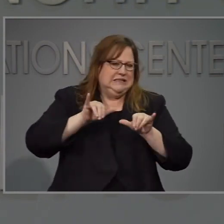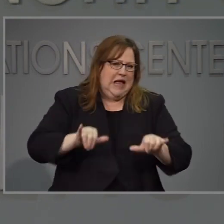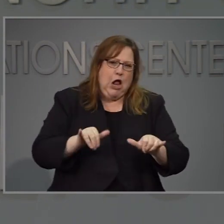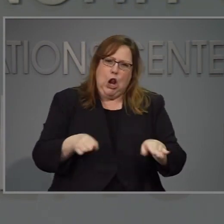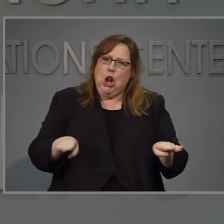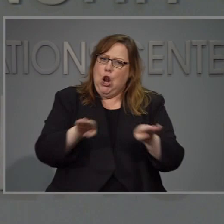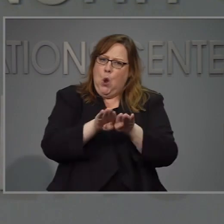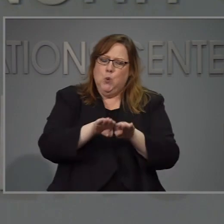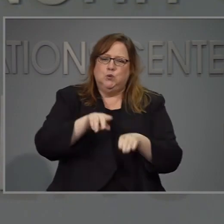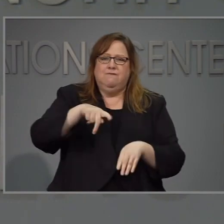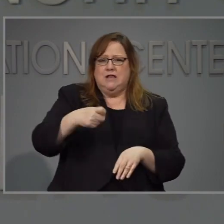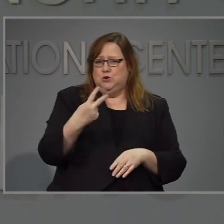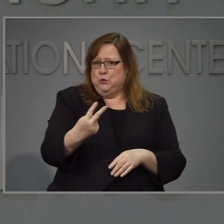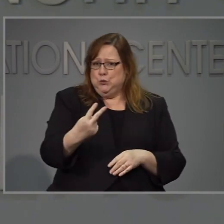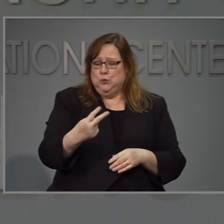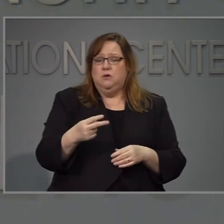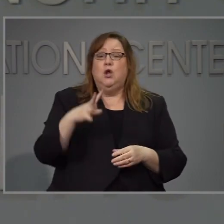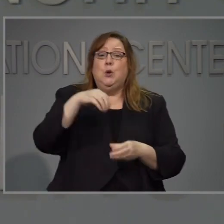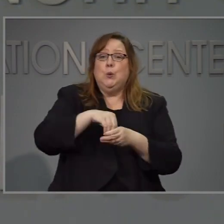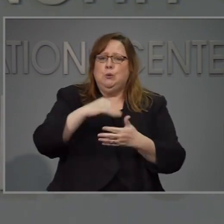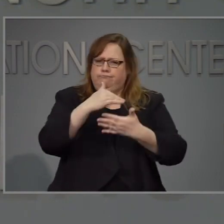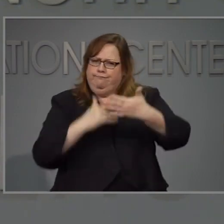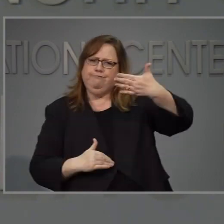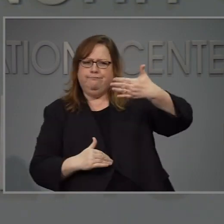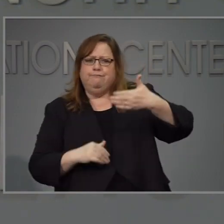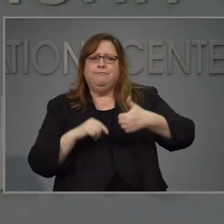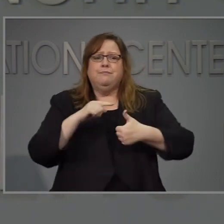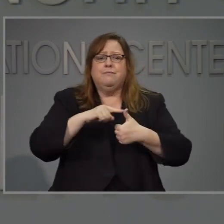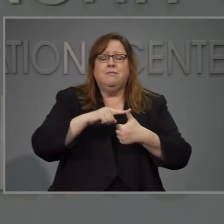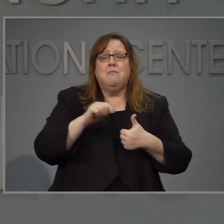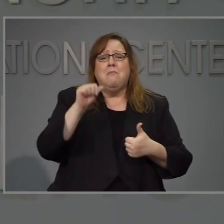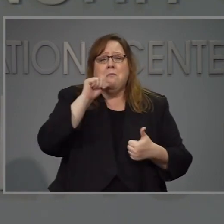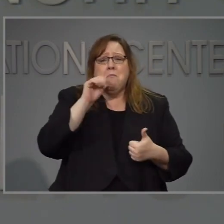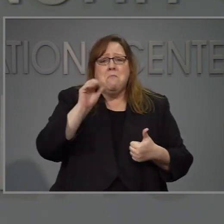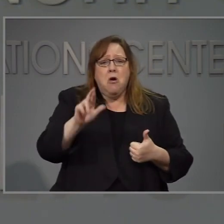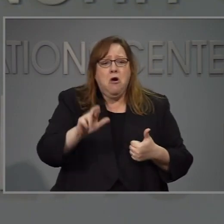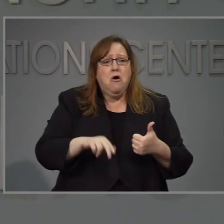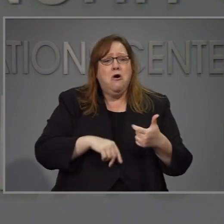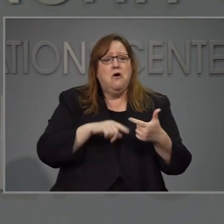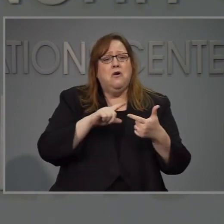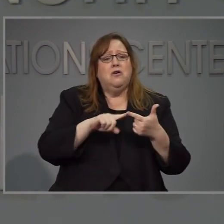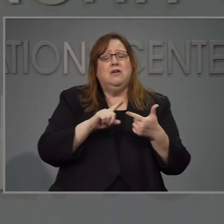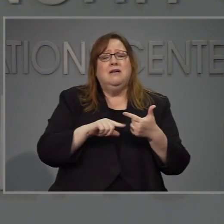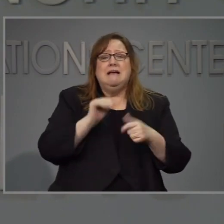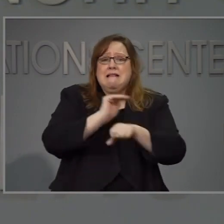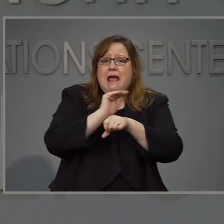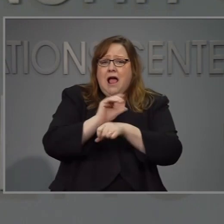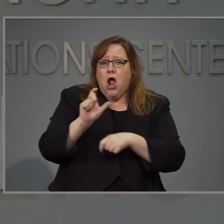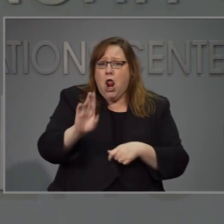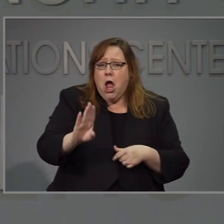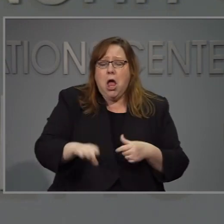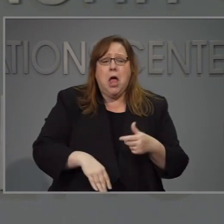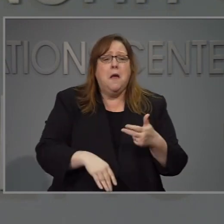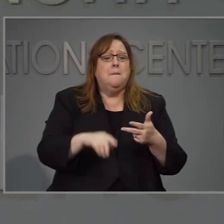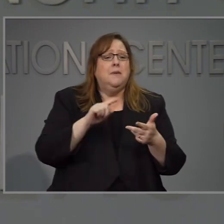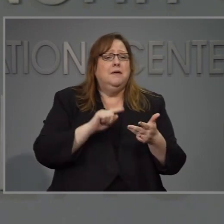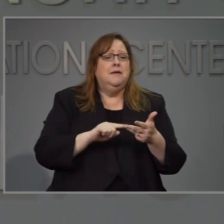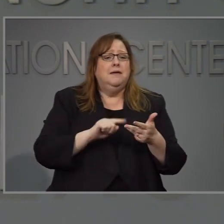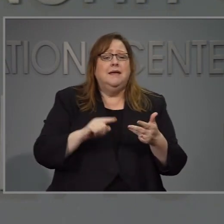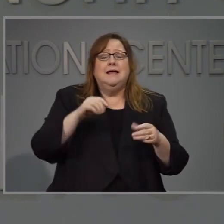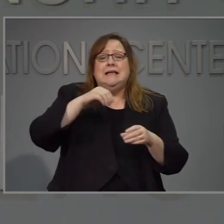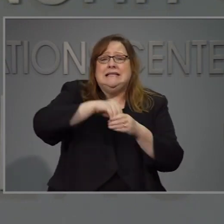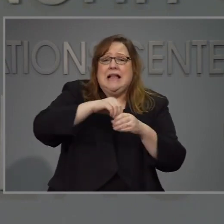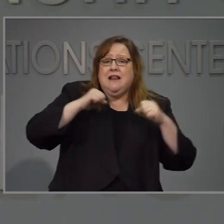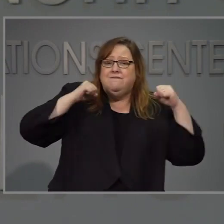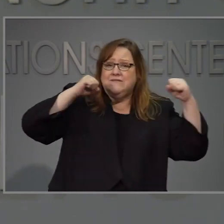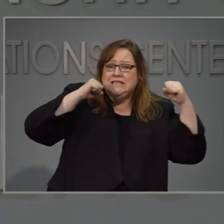gimnasios centros de ejercicios en el interior centros de entretenimiento en el interior